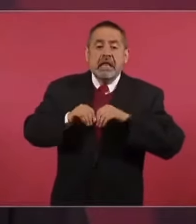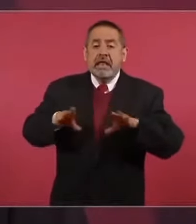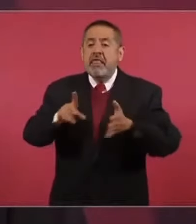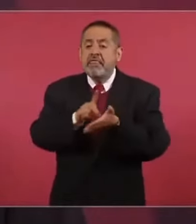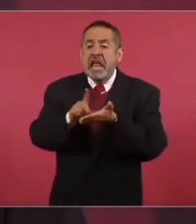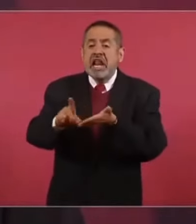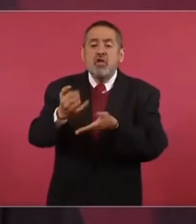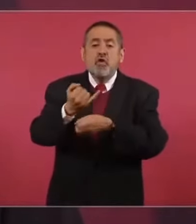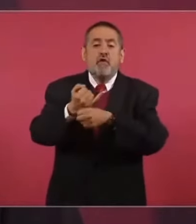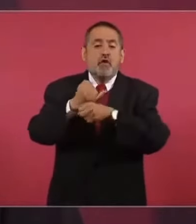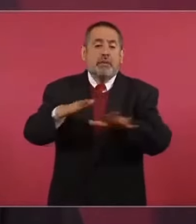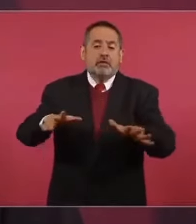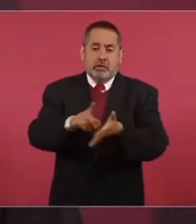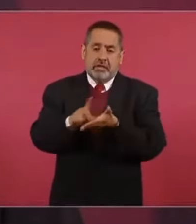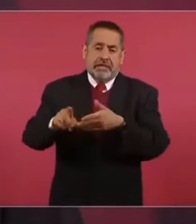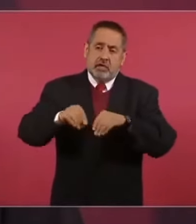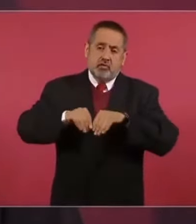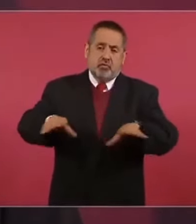derecho a la información.